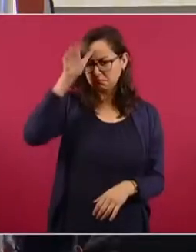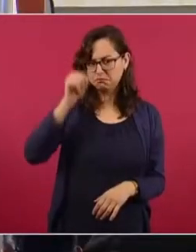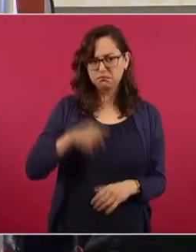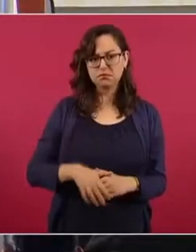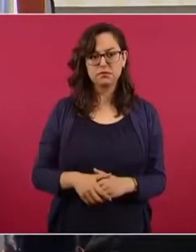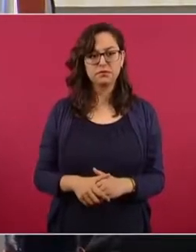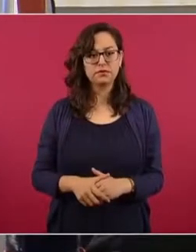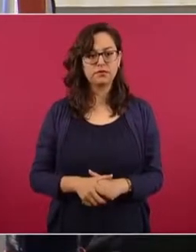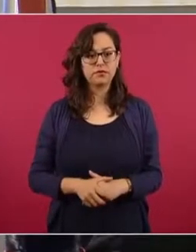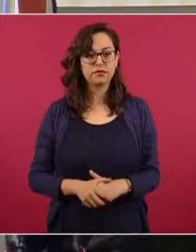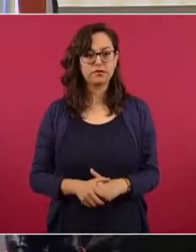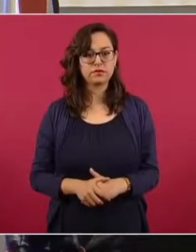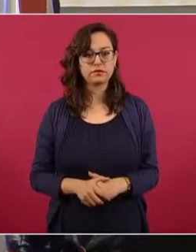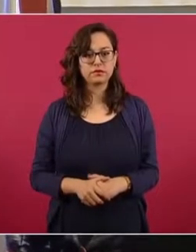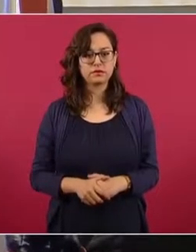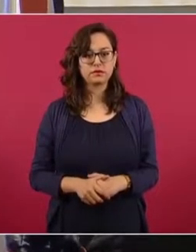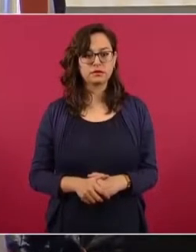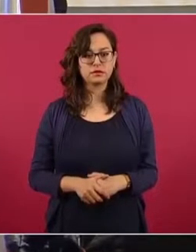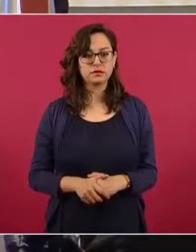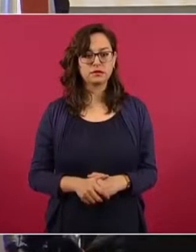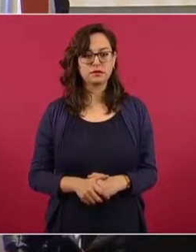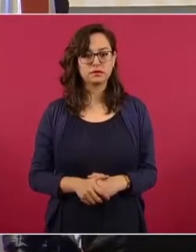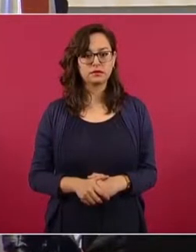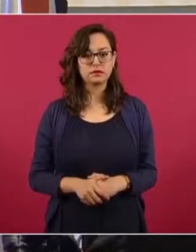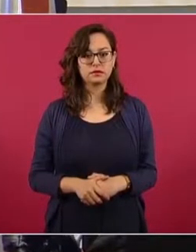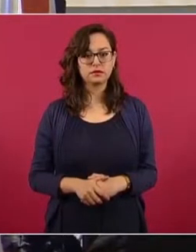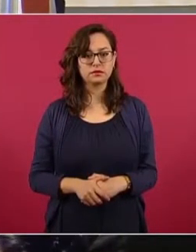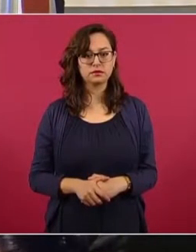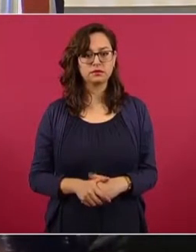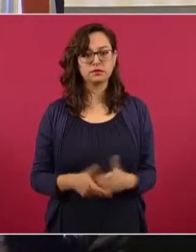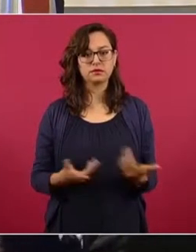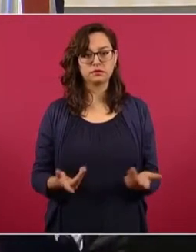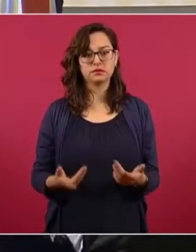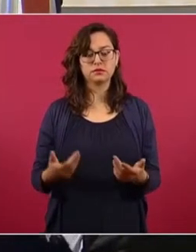Este es el resumen,